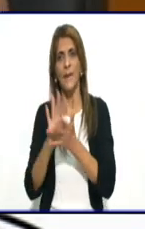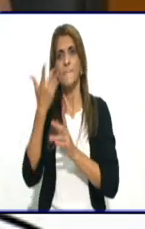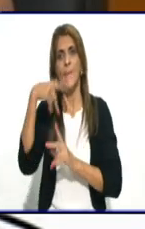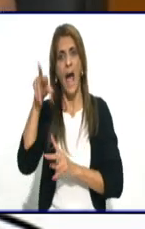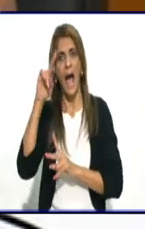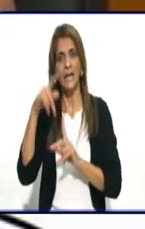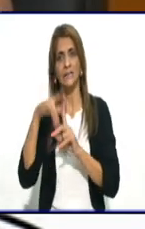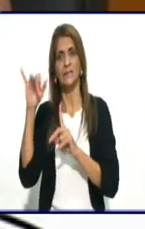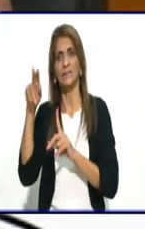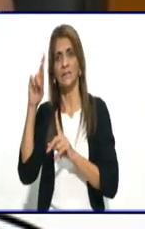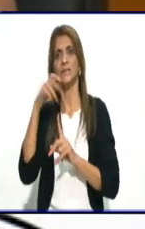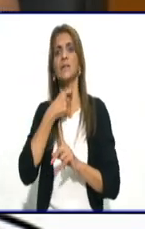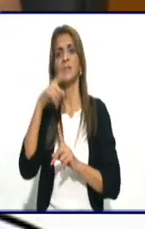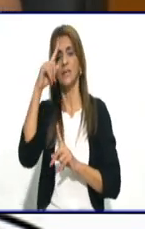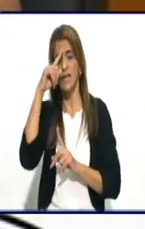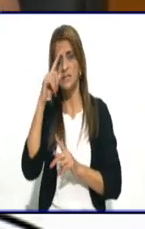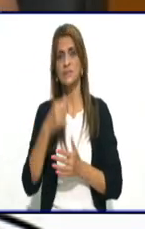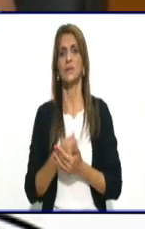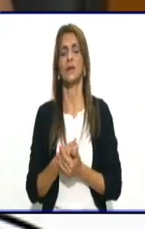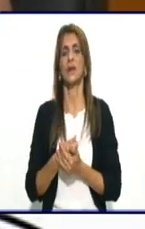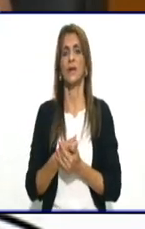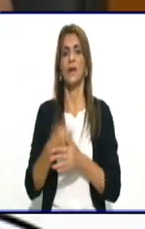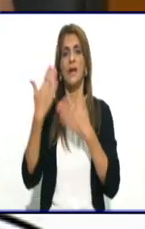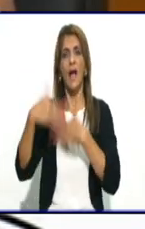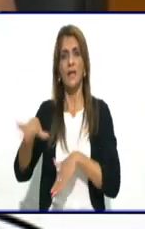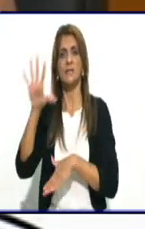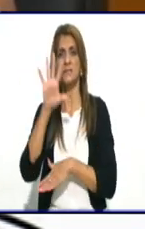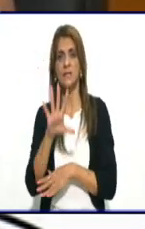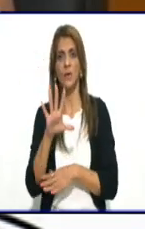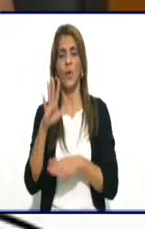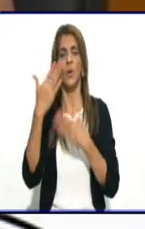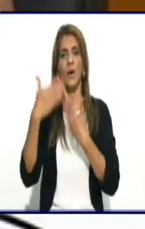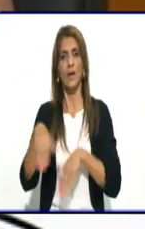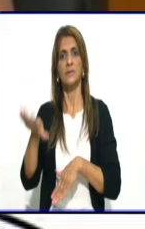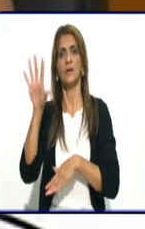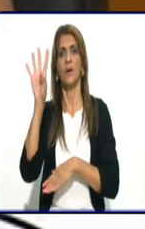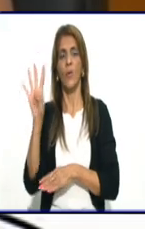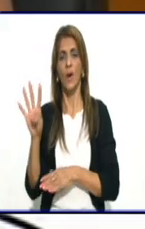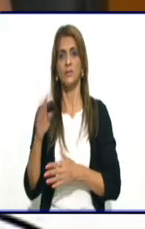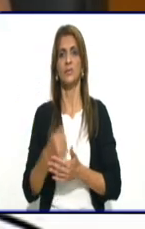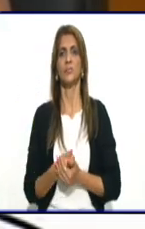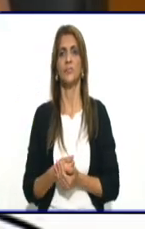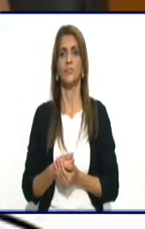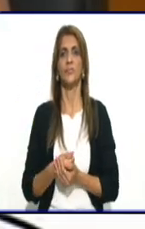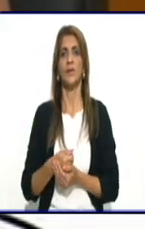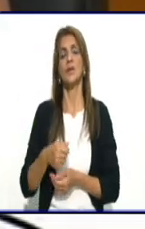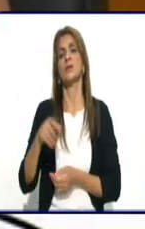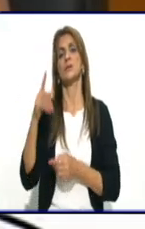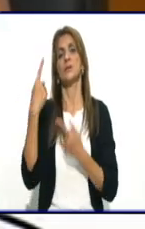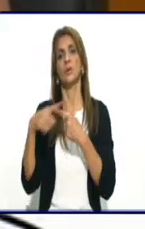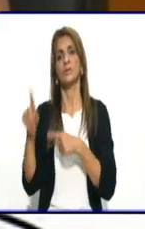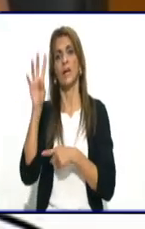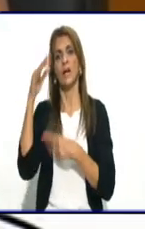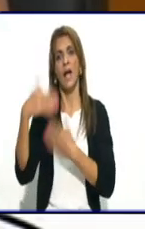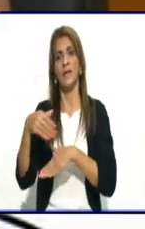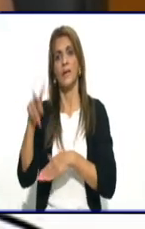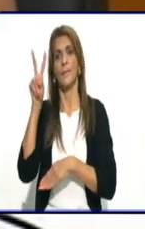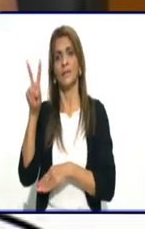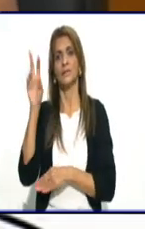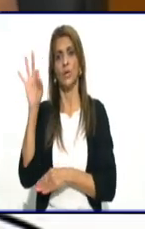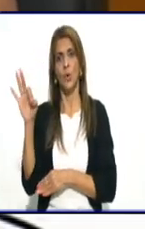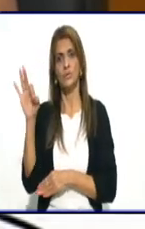y 4. Y tiene la manzana 241, que está limitada por calle 28, calle 18,